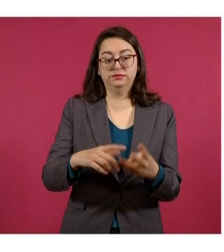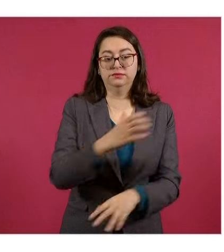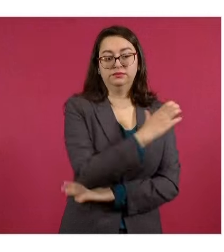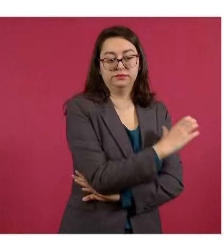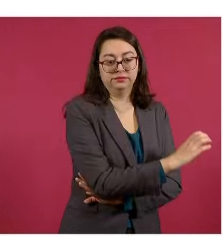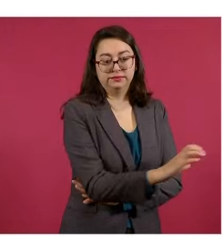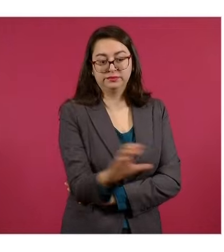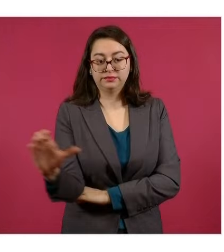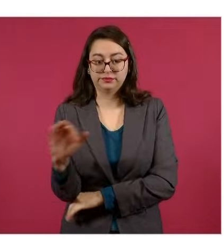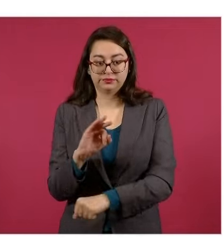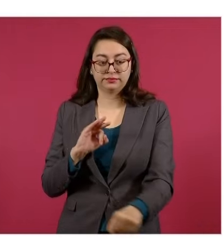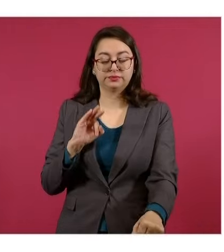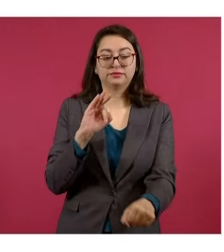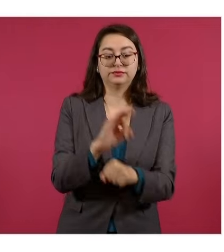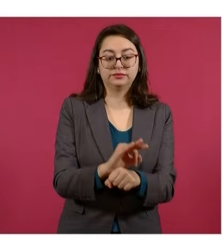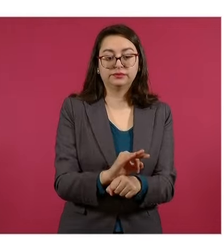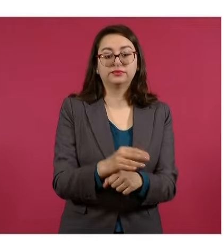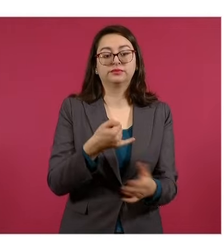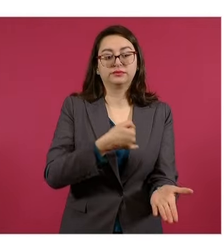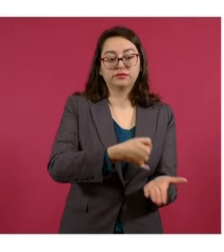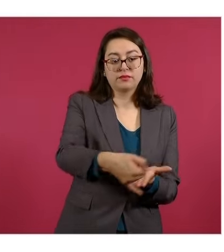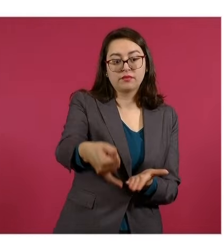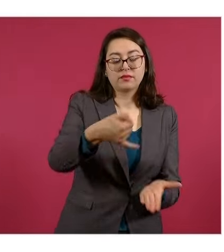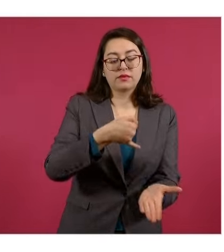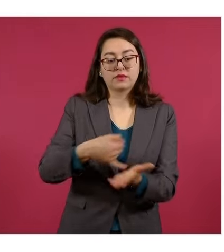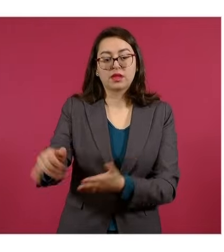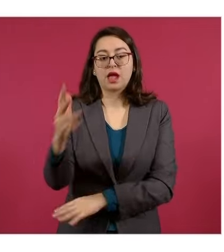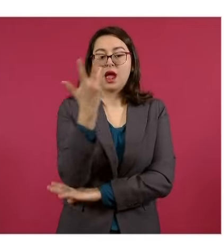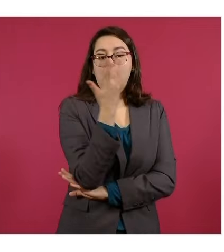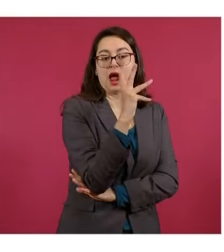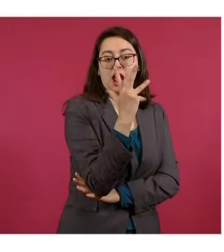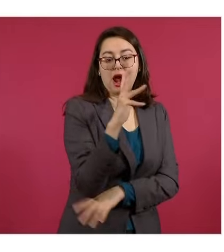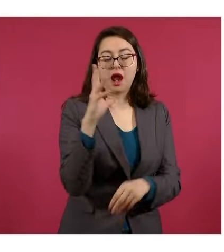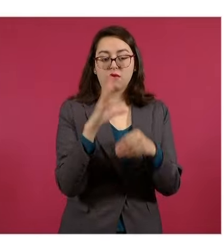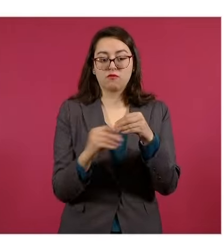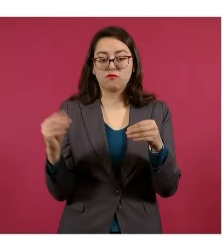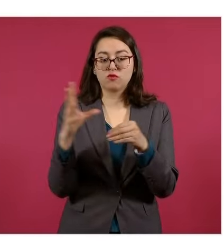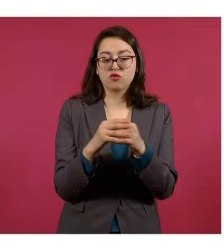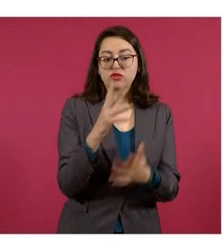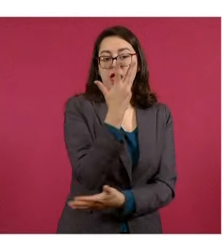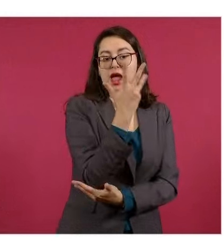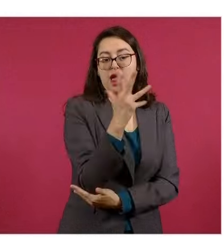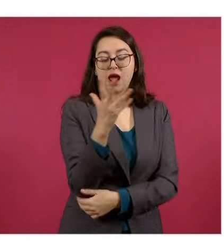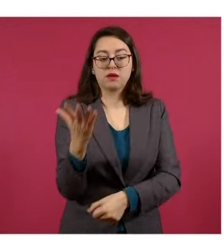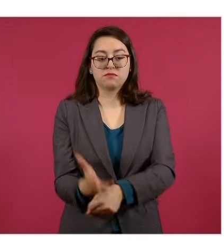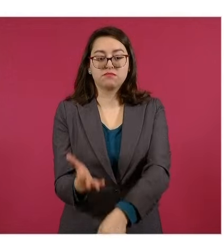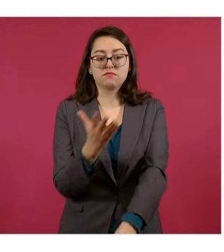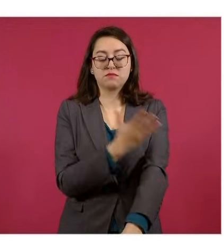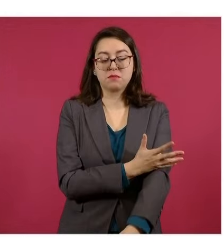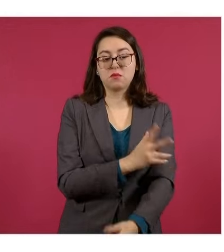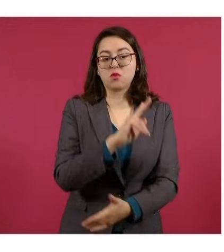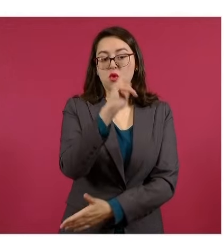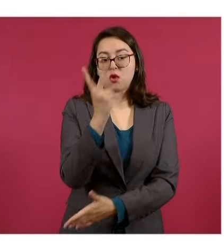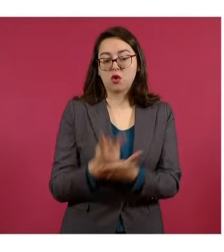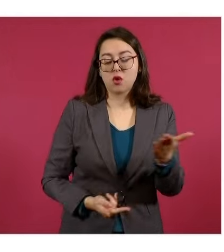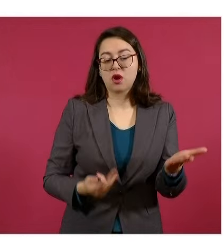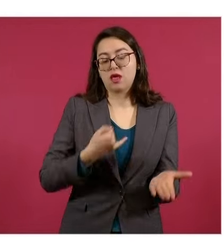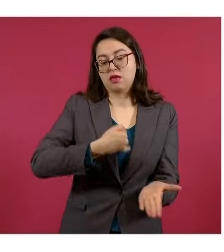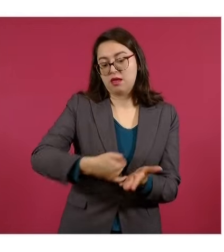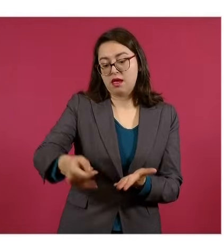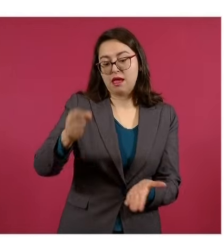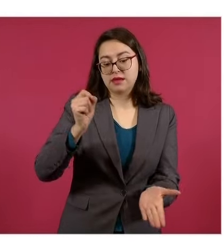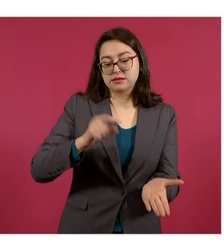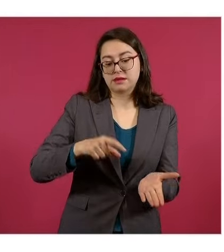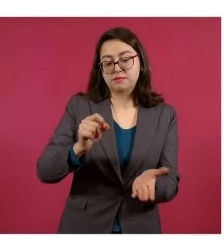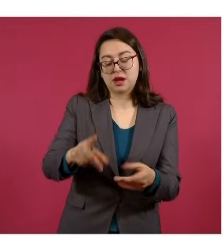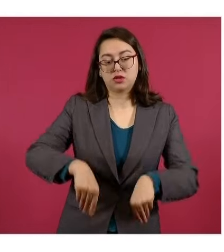jornal a campesinos que siembren árboles frutales y maderables, hoy conocido este programa como Sembrando Vida,